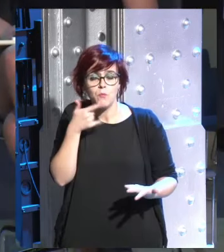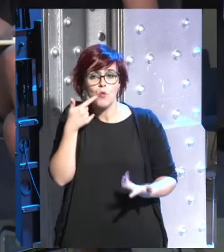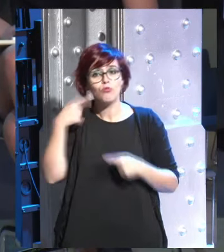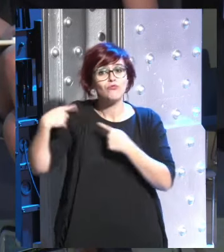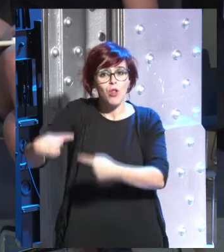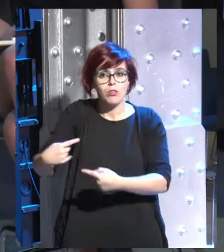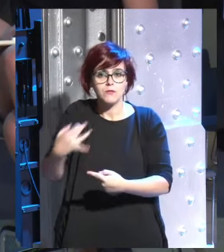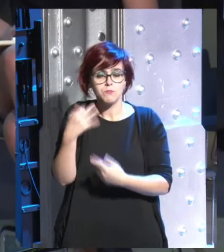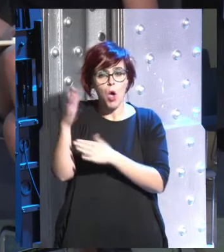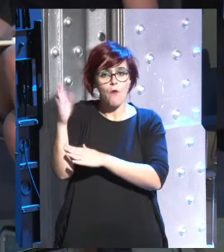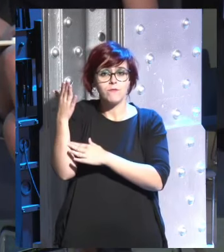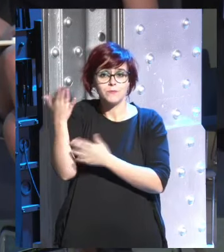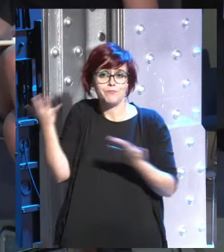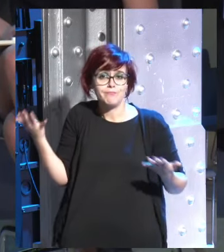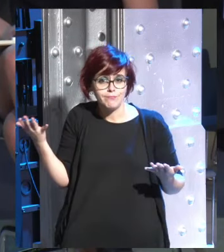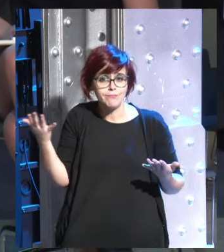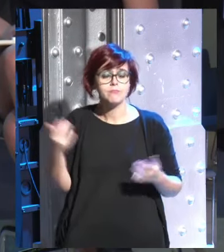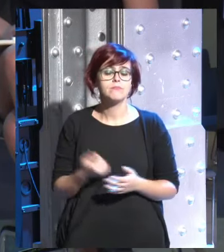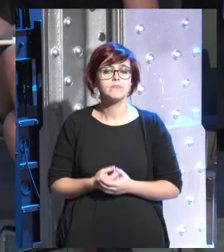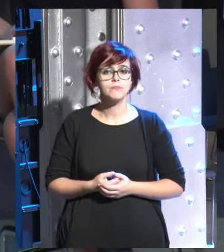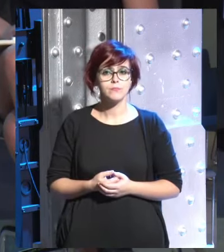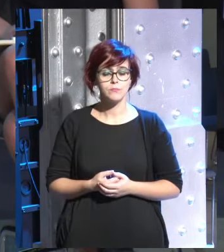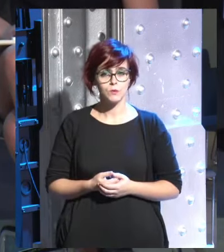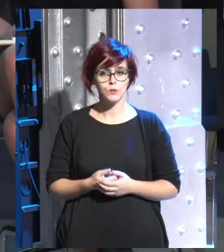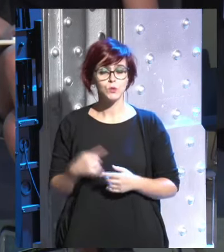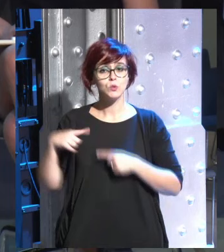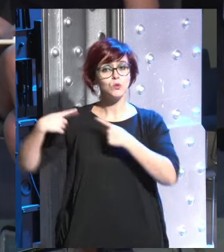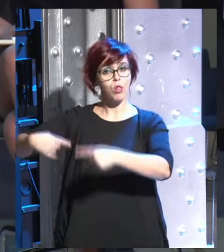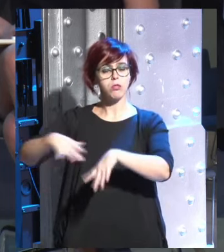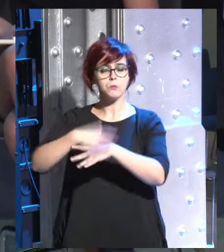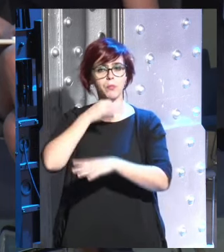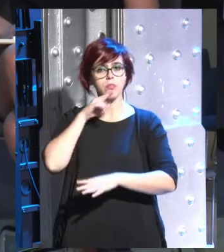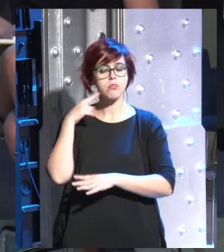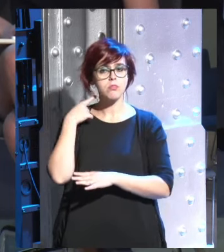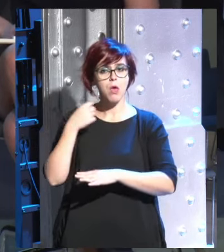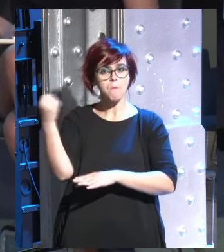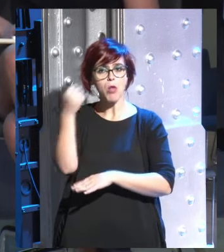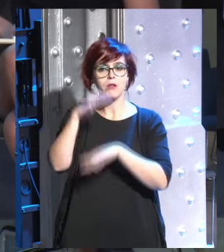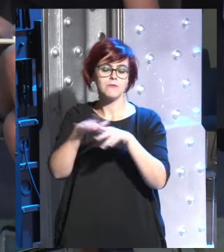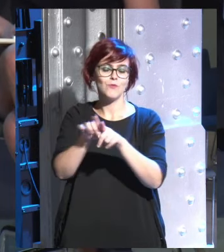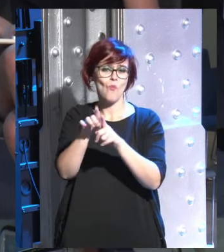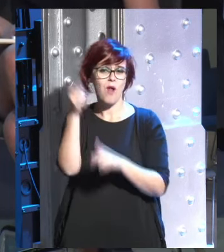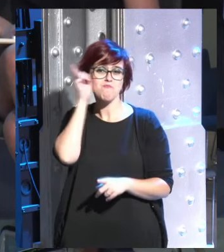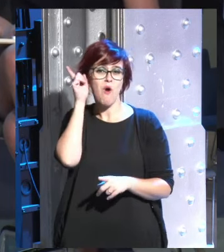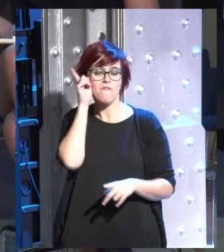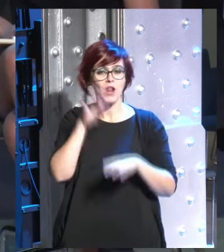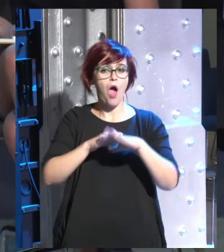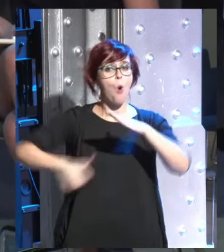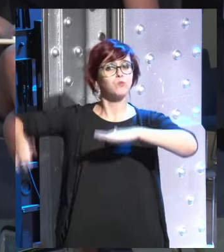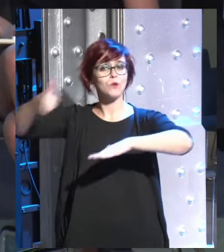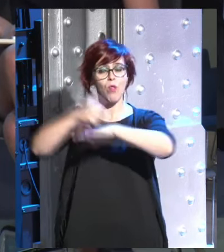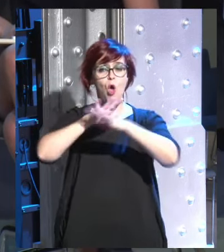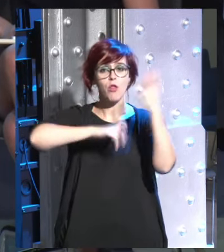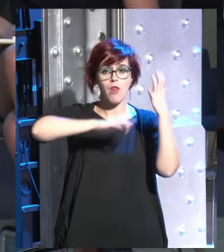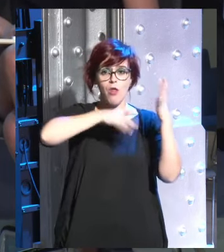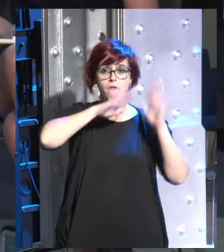cada uno de nosotros decide a diario dar más autoridad al teléfono móvil o al ordenador a